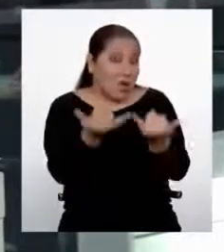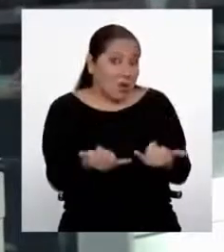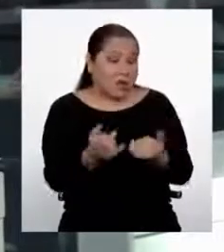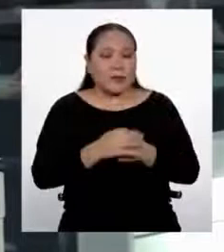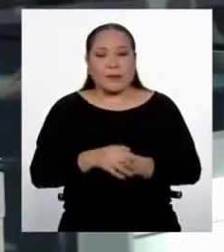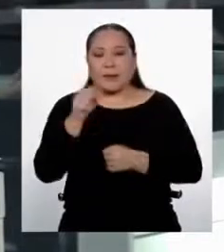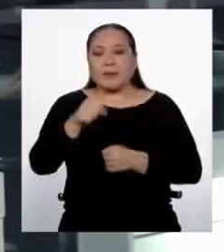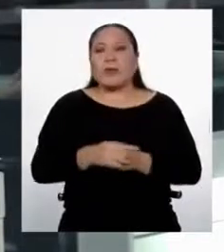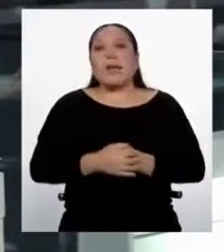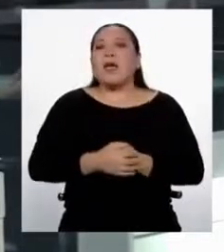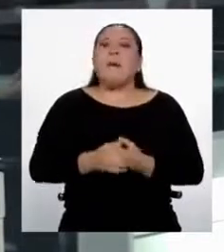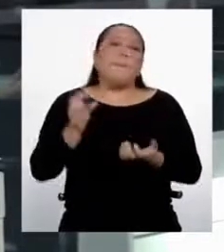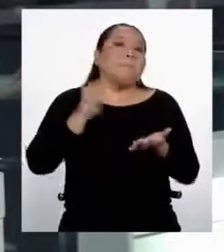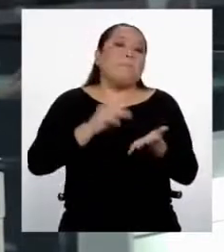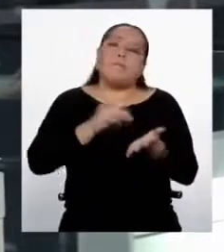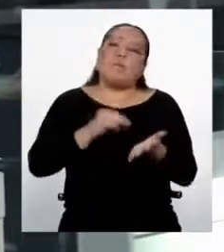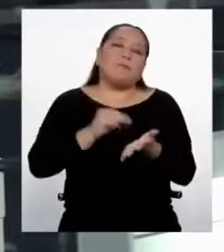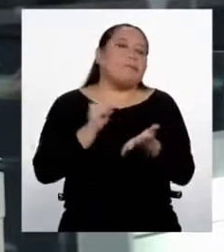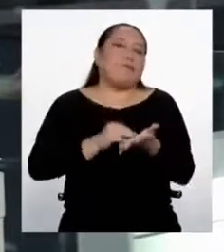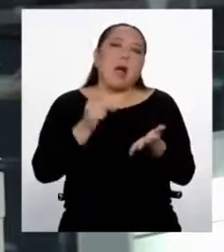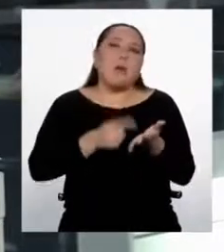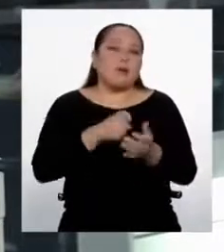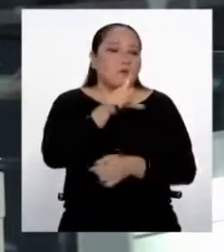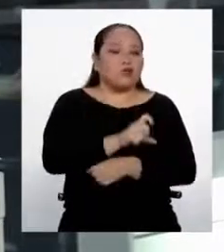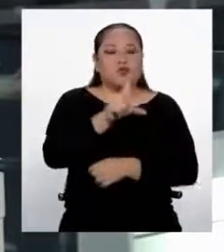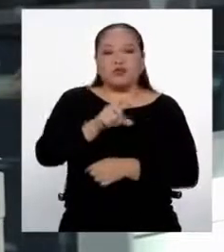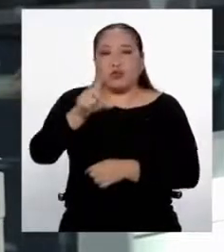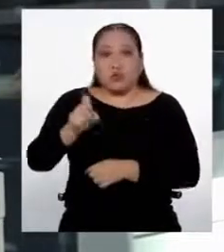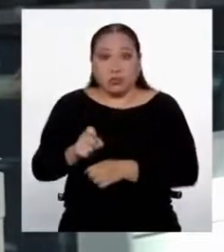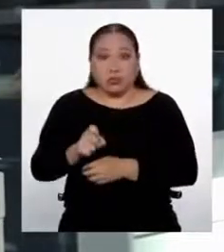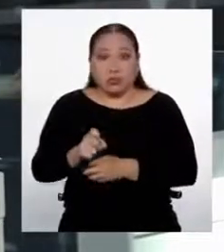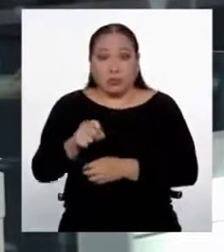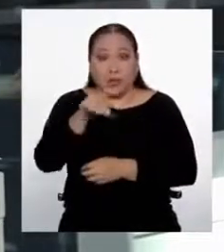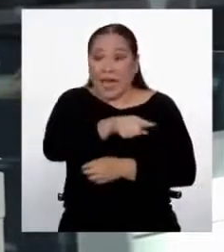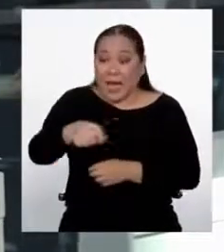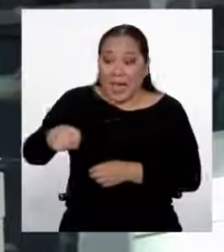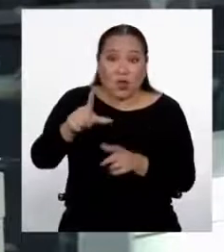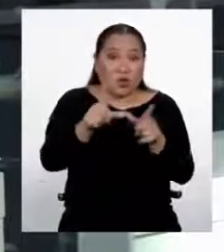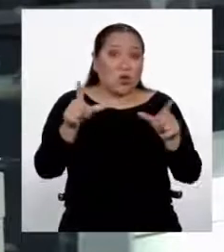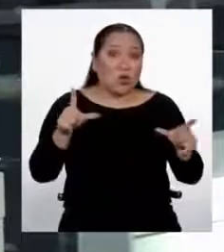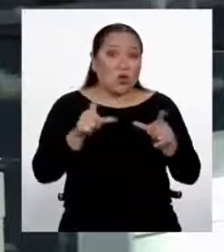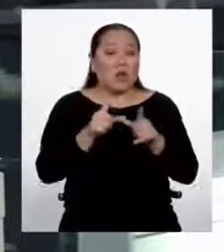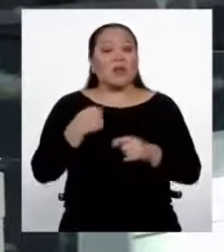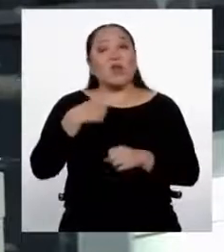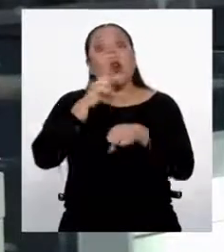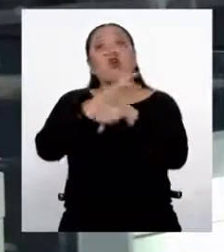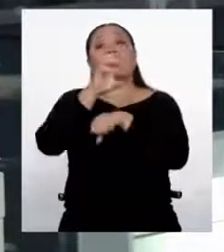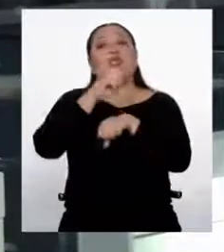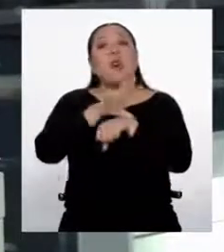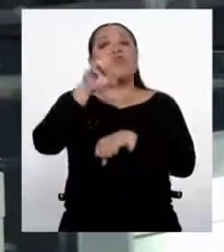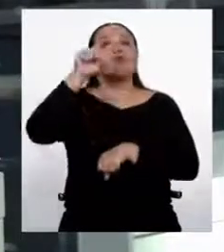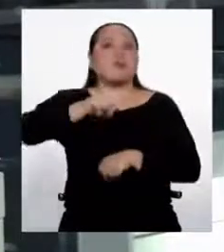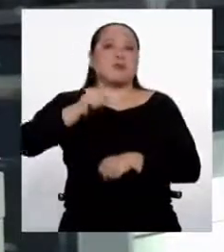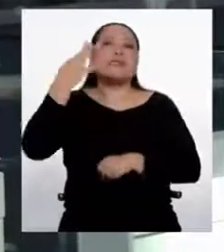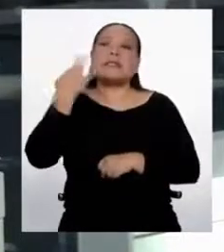número de veces que nosotros vayamos a usar un desinfectante adecuado para estas superficies. Yo recomendaría que definitivamente